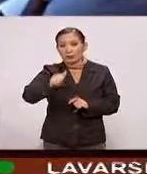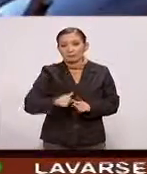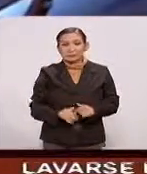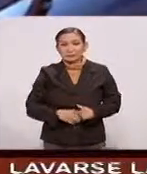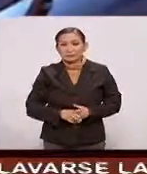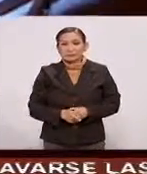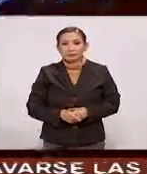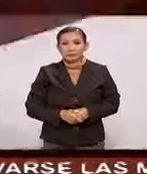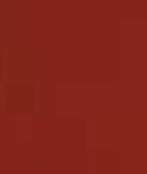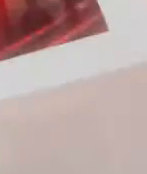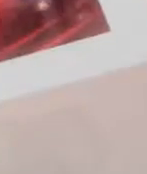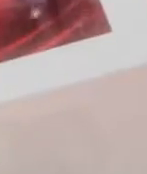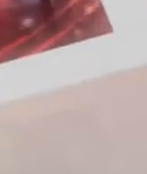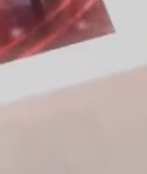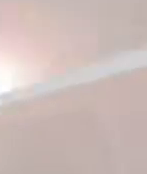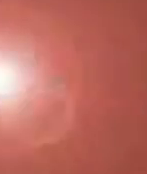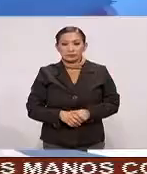Gamboa